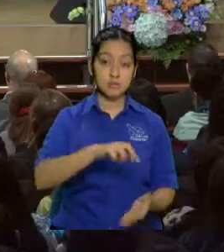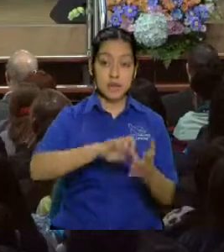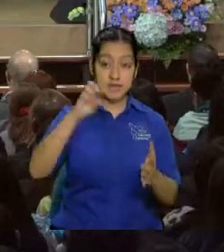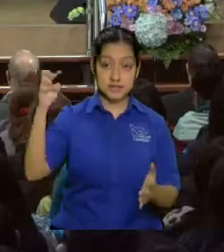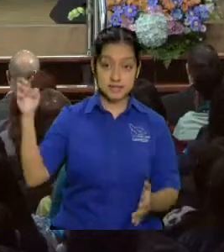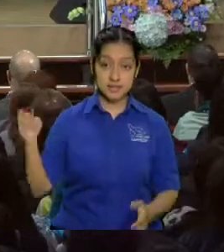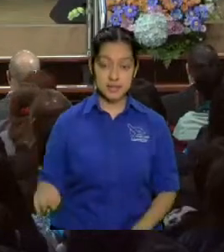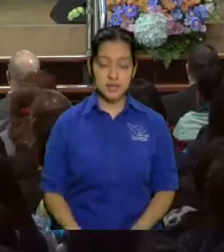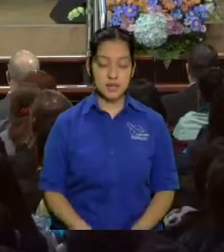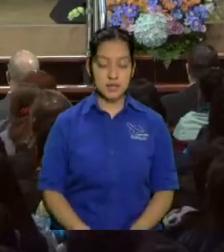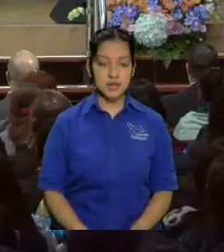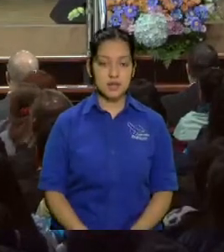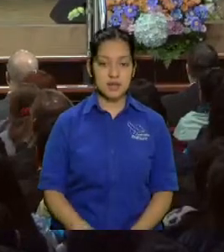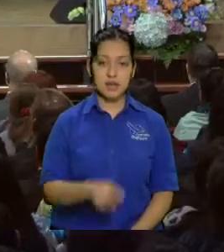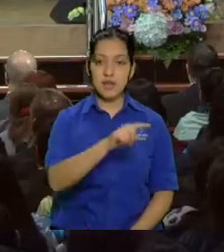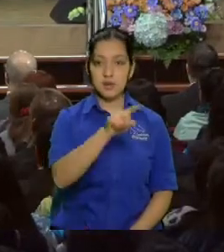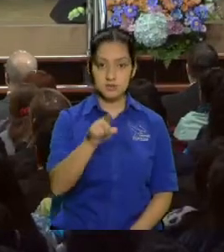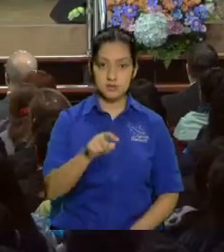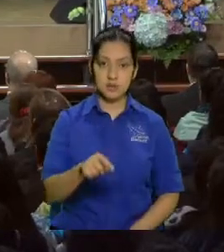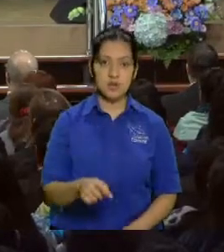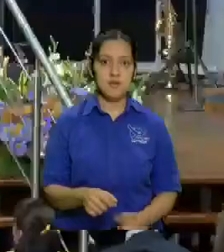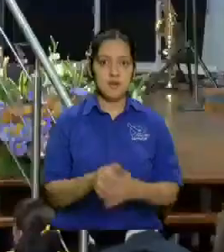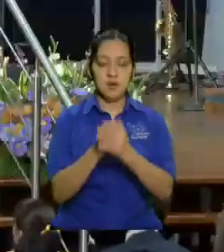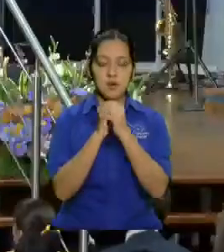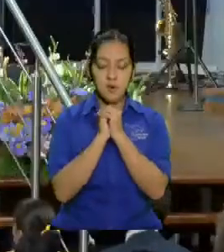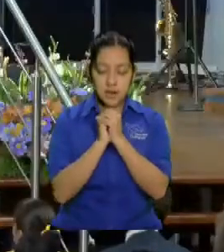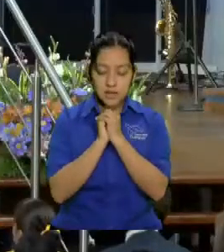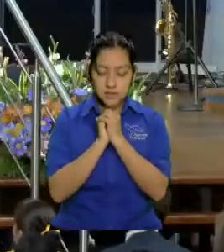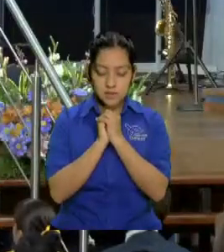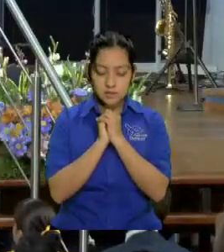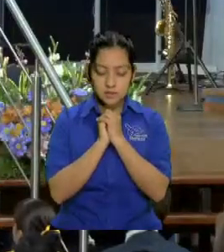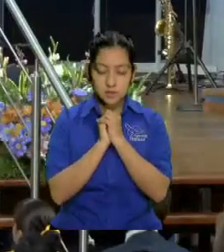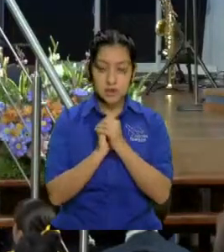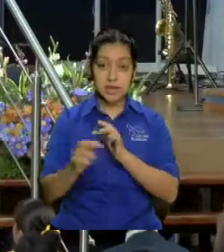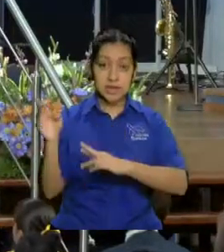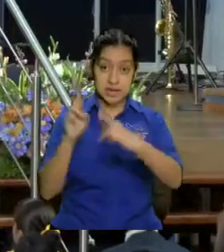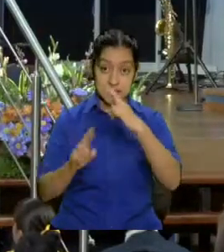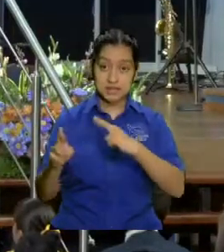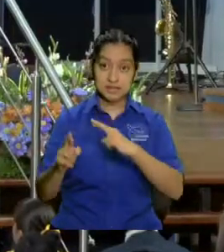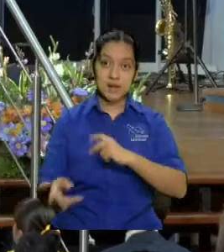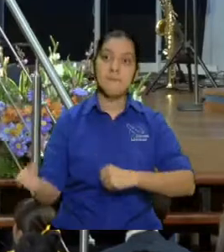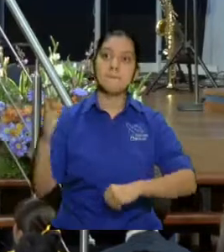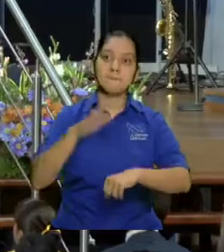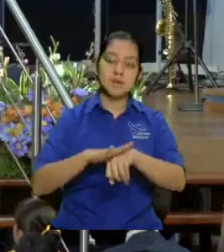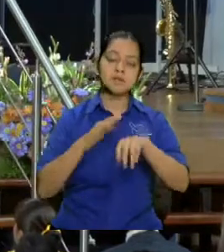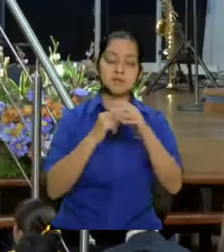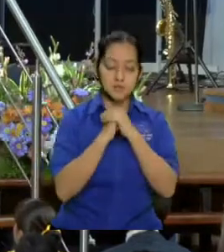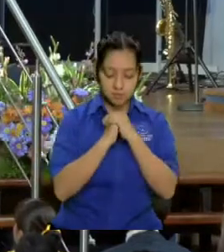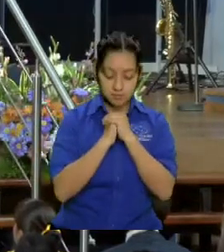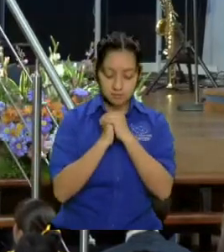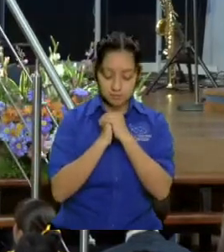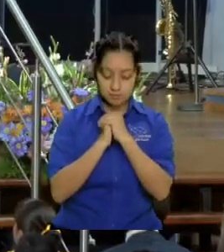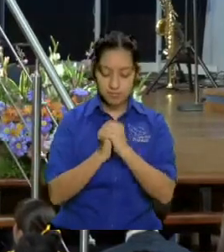deben de irse bien orados y regresar bien orados ya les una buena ministrada cuando regresen